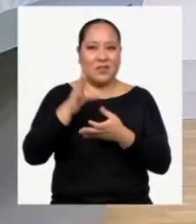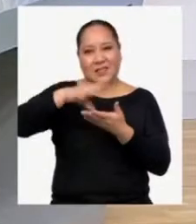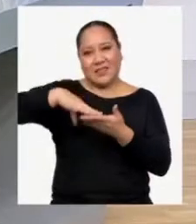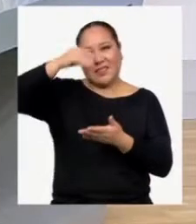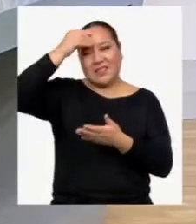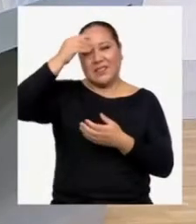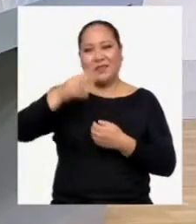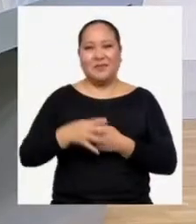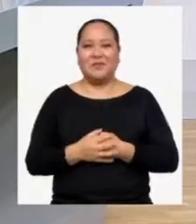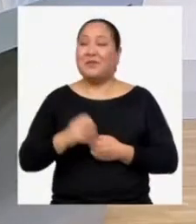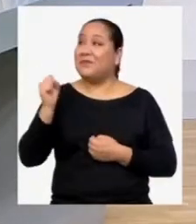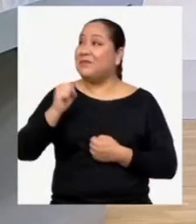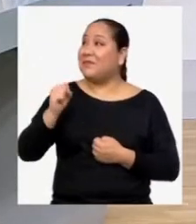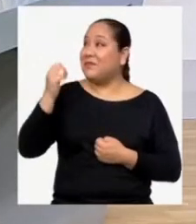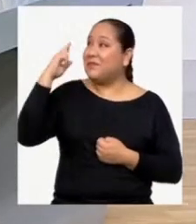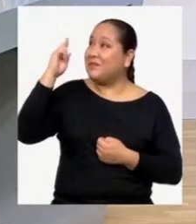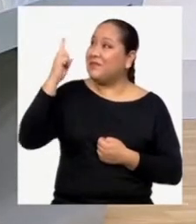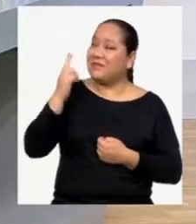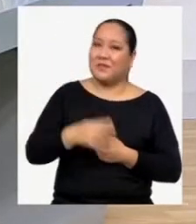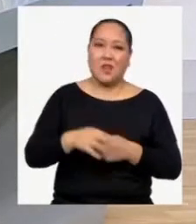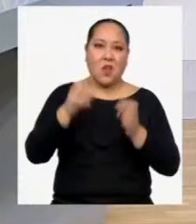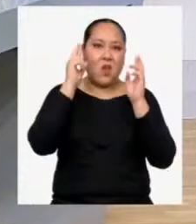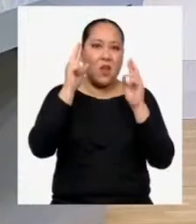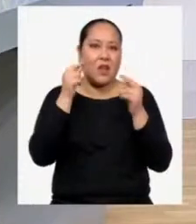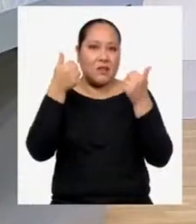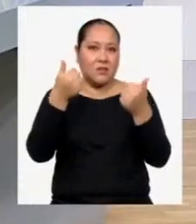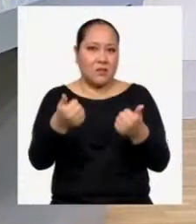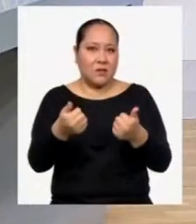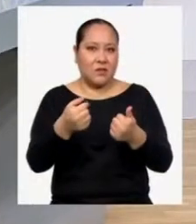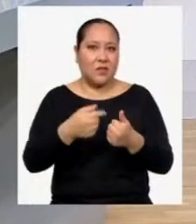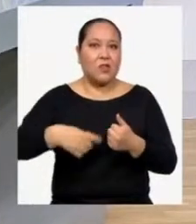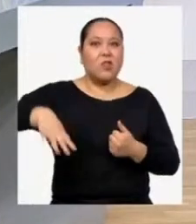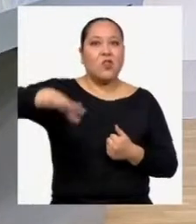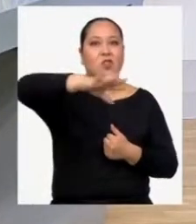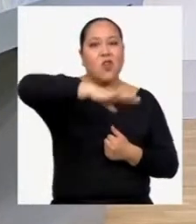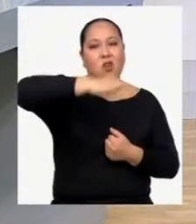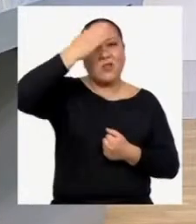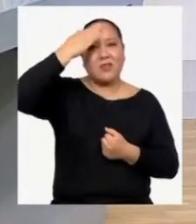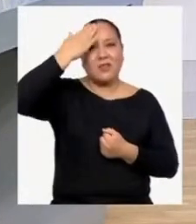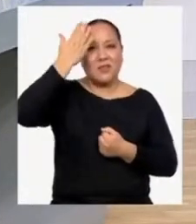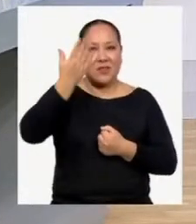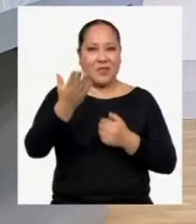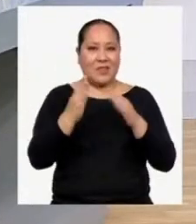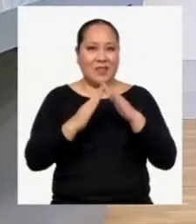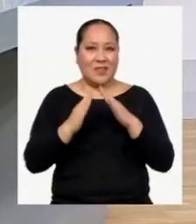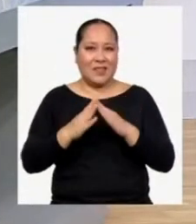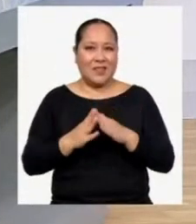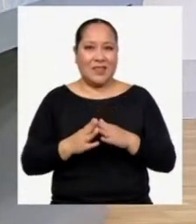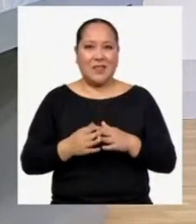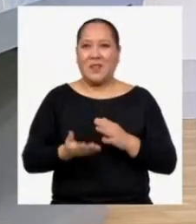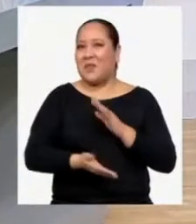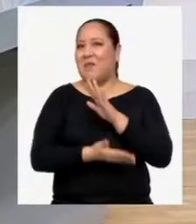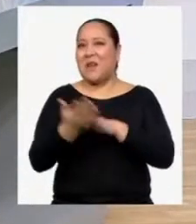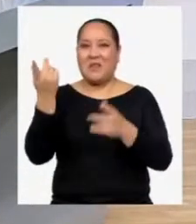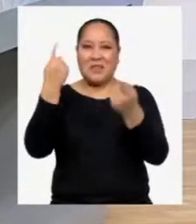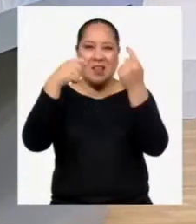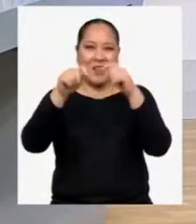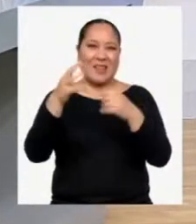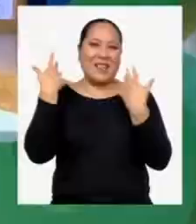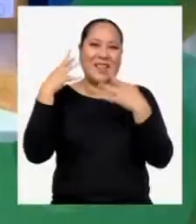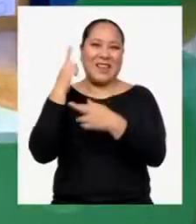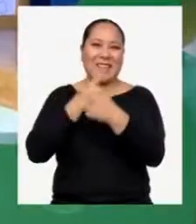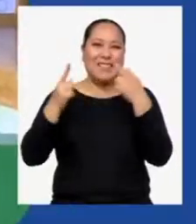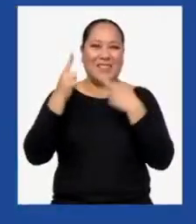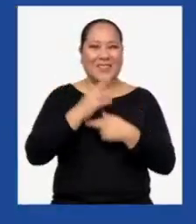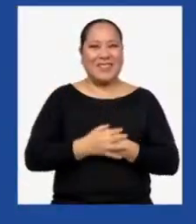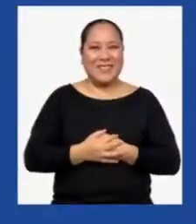Lo sé, profesora Espero que también sepan eso todas y todos en casa A comerciales Y ya regresamos